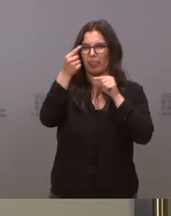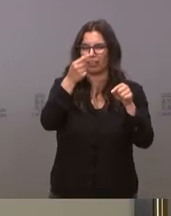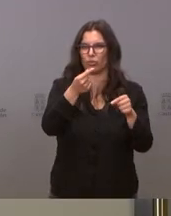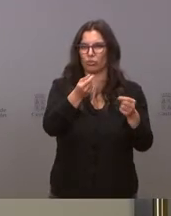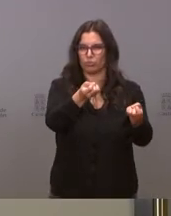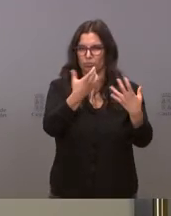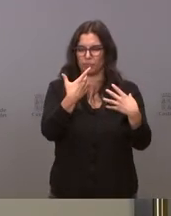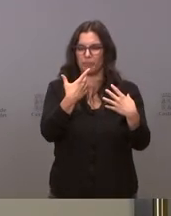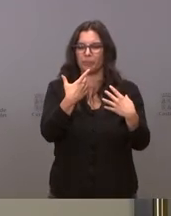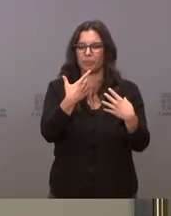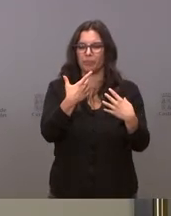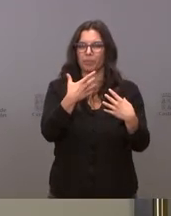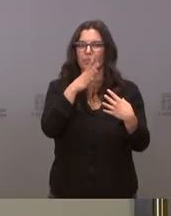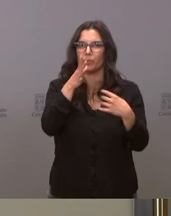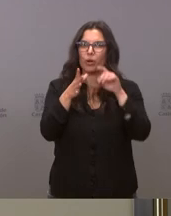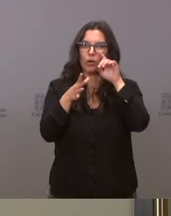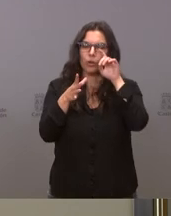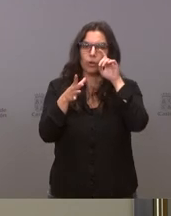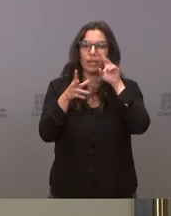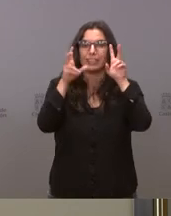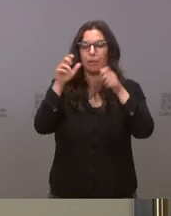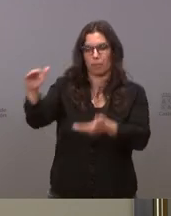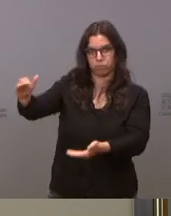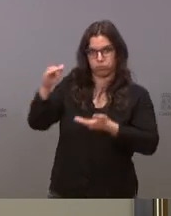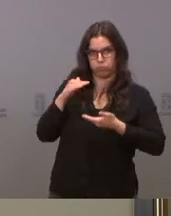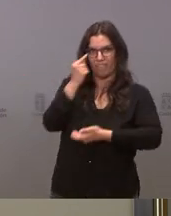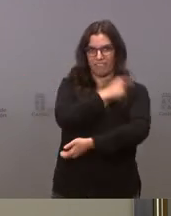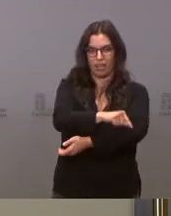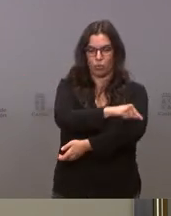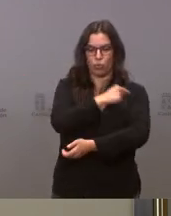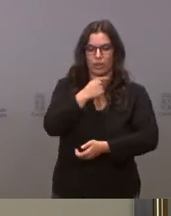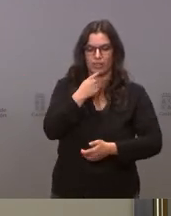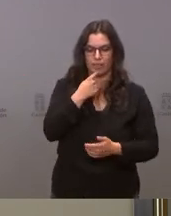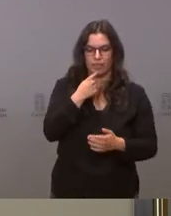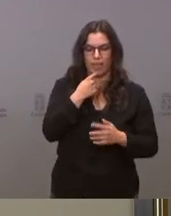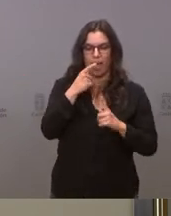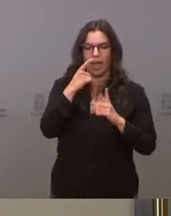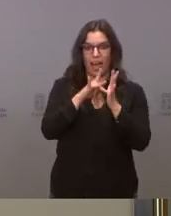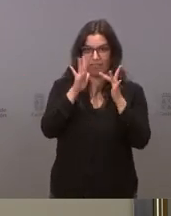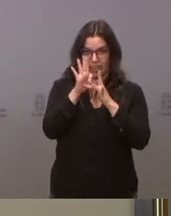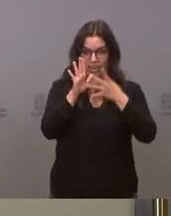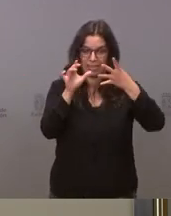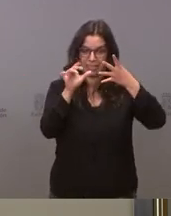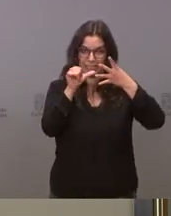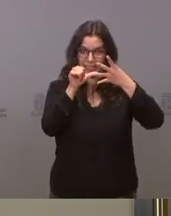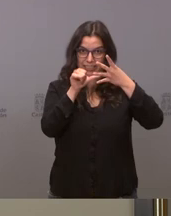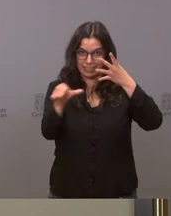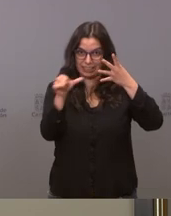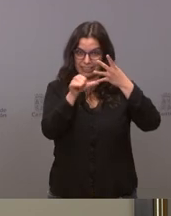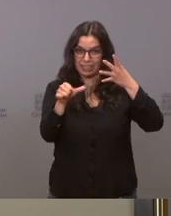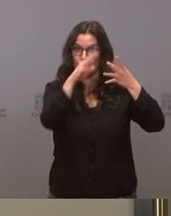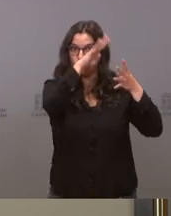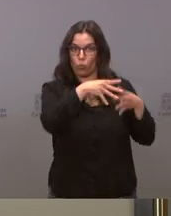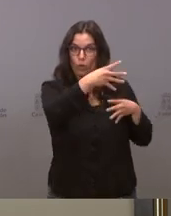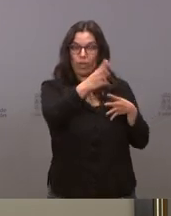por los datos de la recepción de vacunas en la semana cuarta de abril en el cuadro aparece